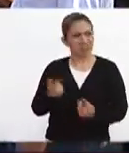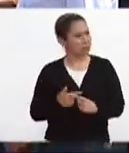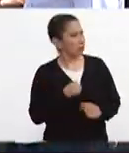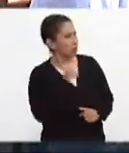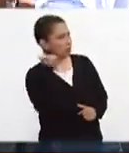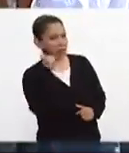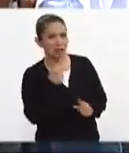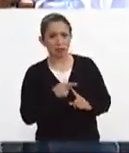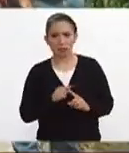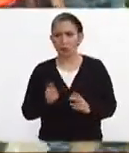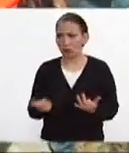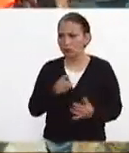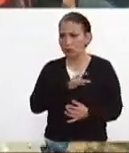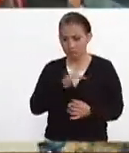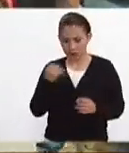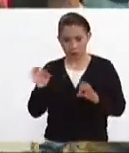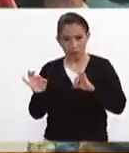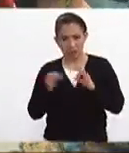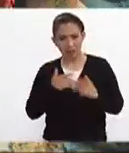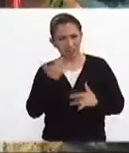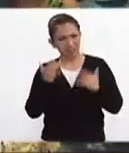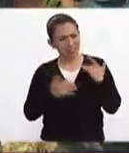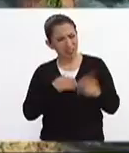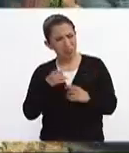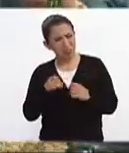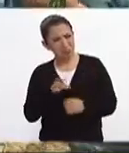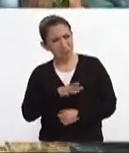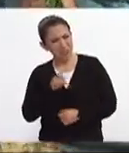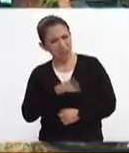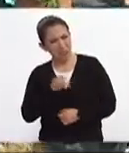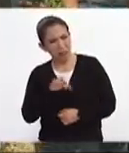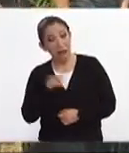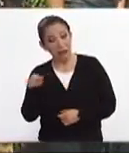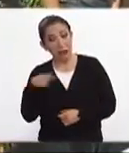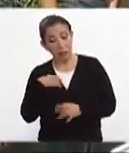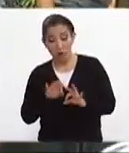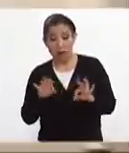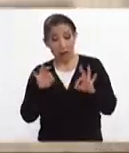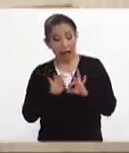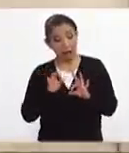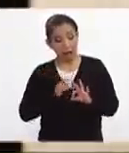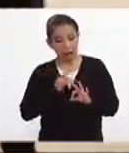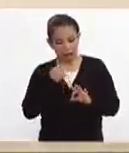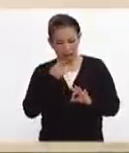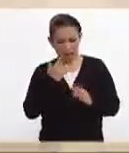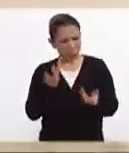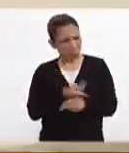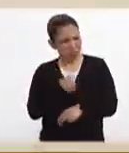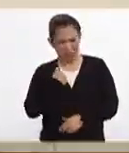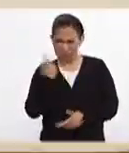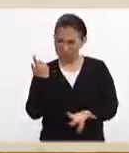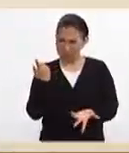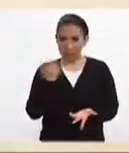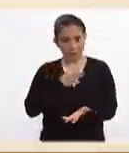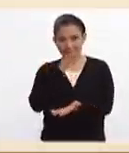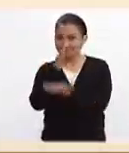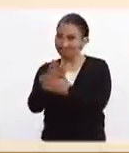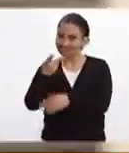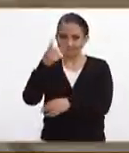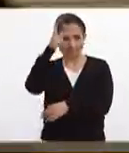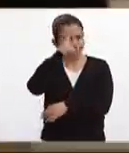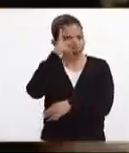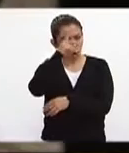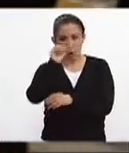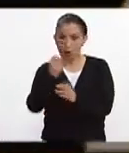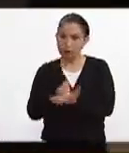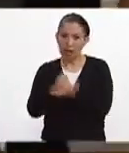con un miedo digamos que no podemos manejar es muy muy importante que acudamos a un terapeuta o